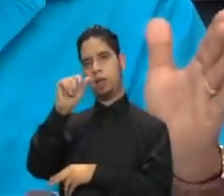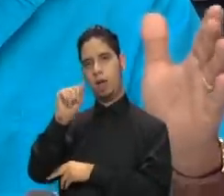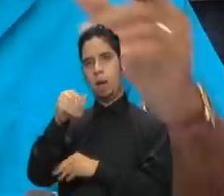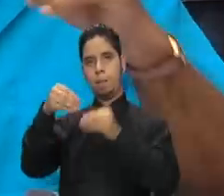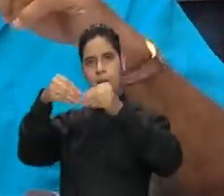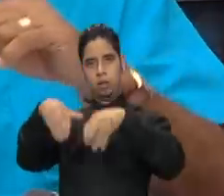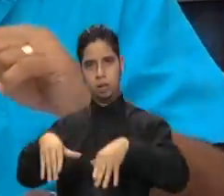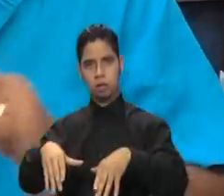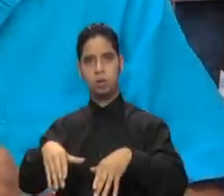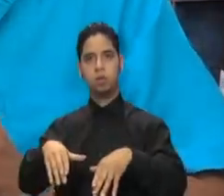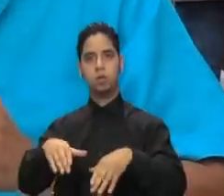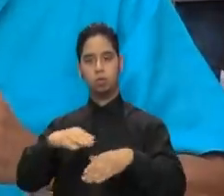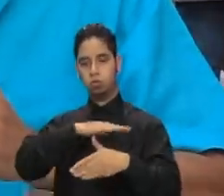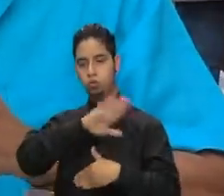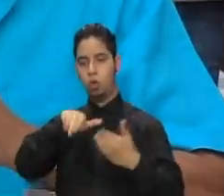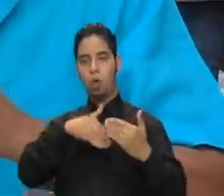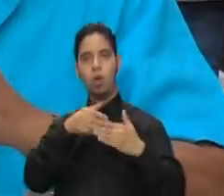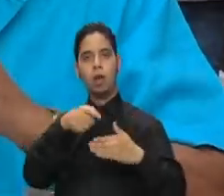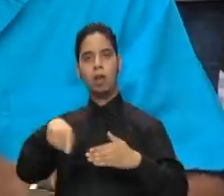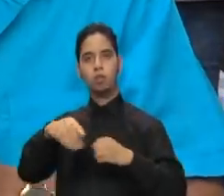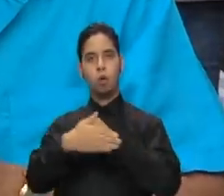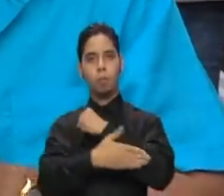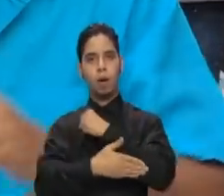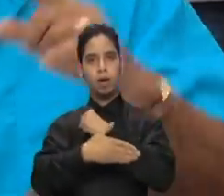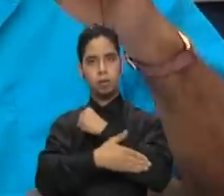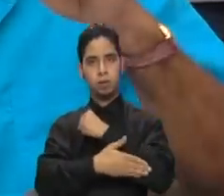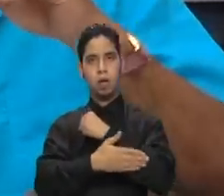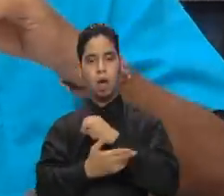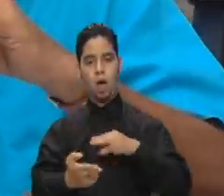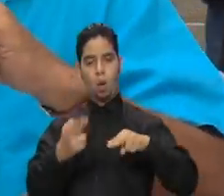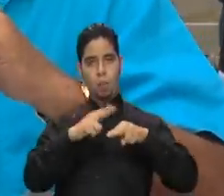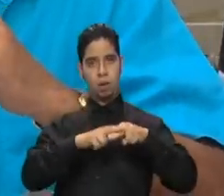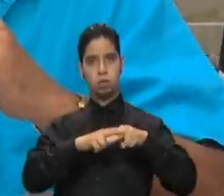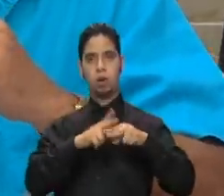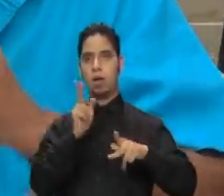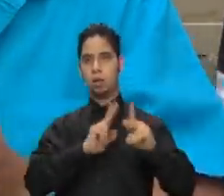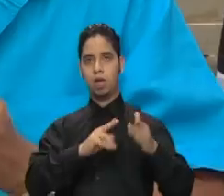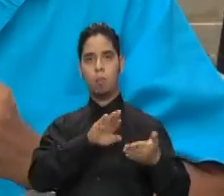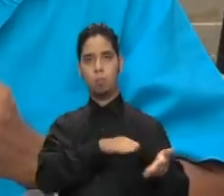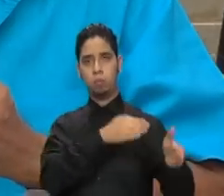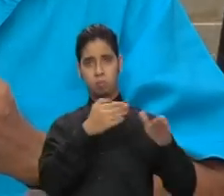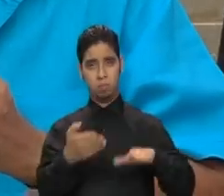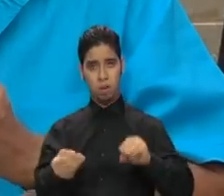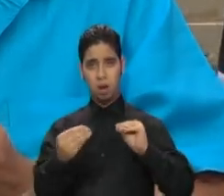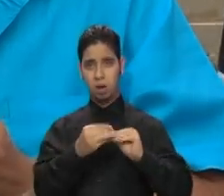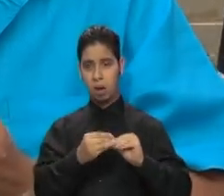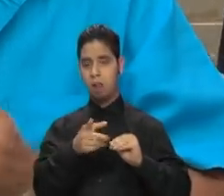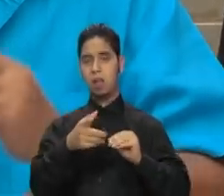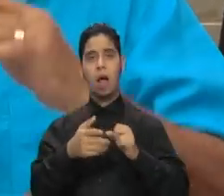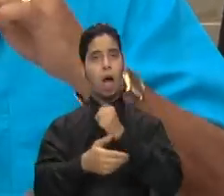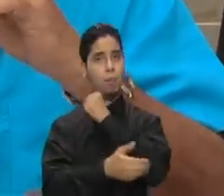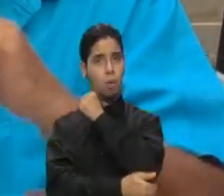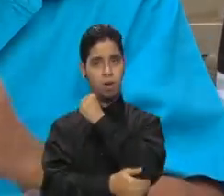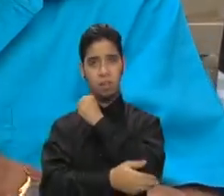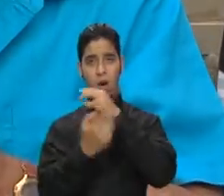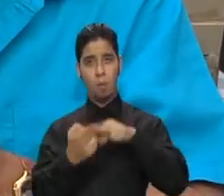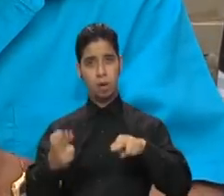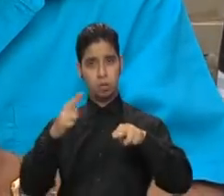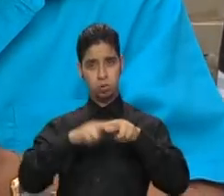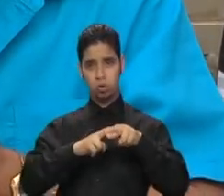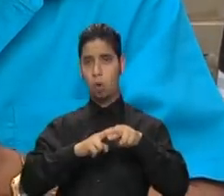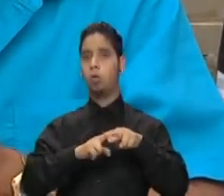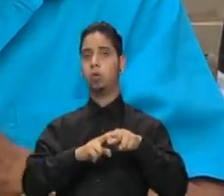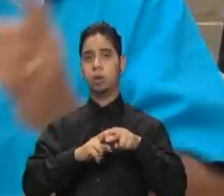esos países aumentaron las tasas de mortalidad Todos esos países aumentaron la pobreza, aumentaron la